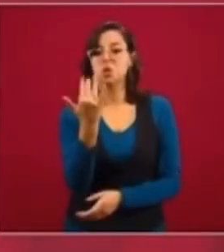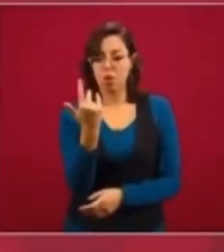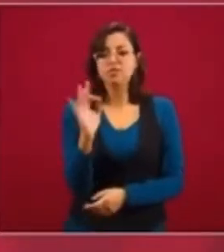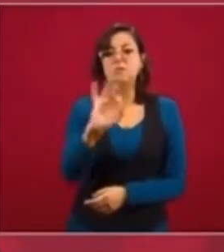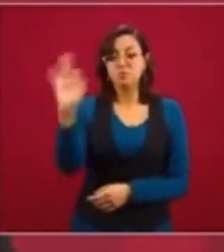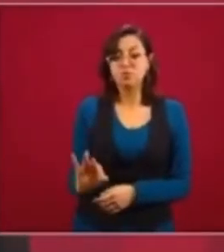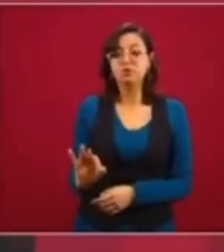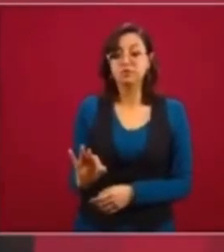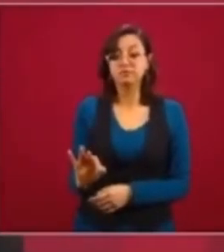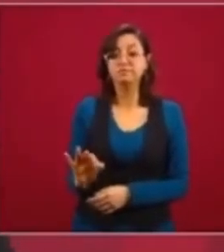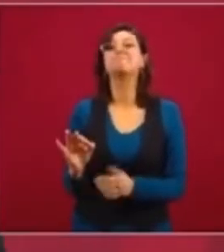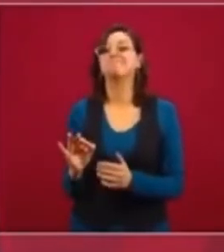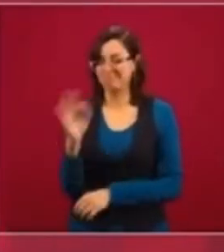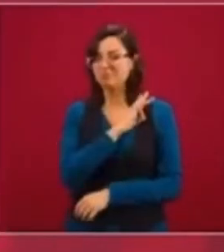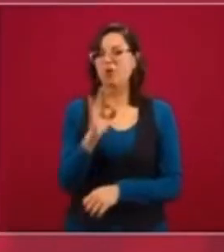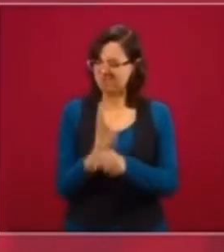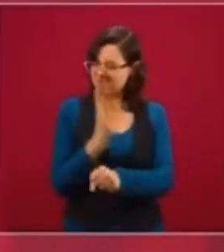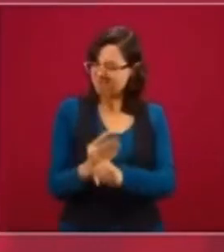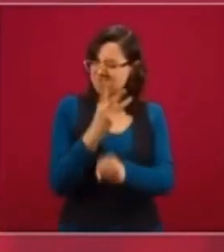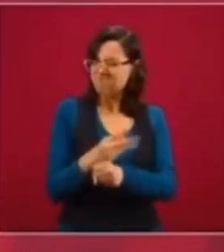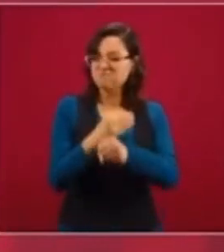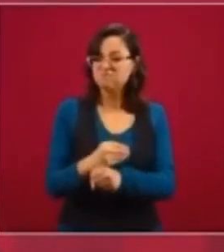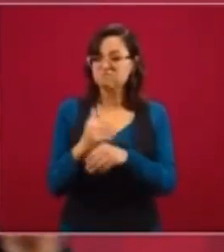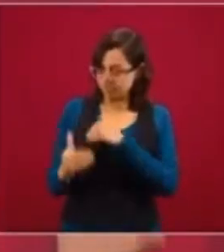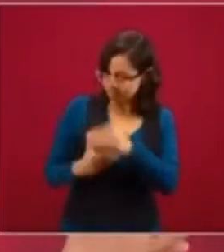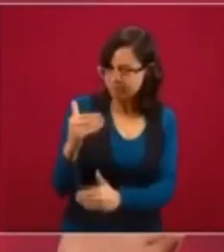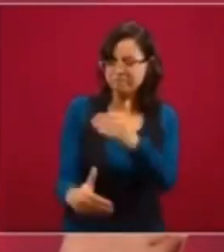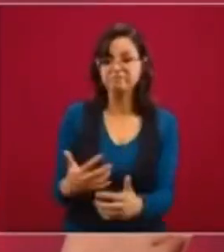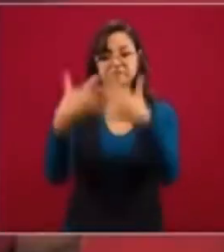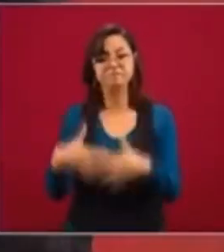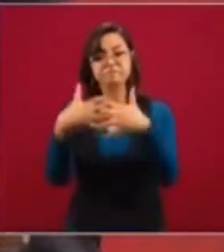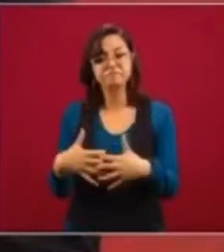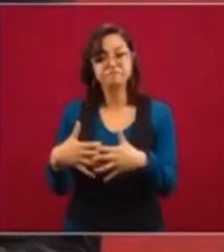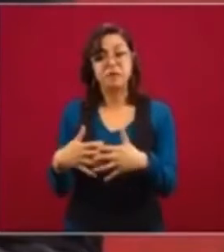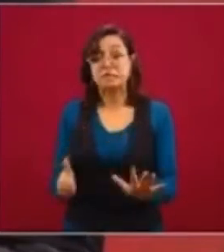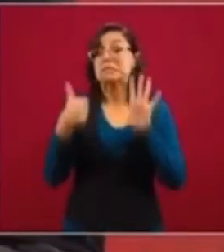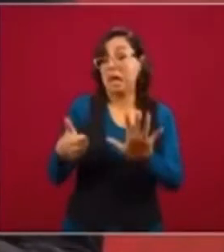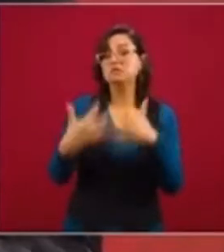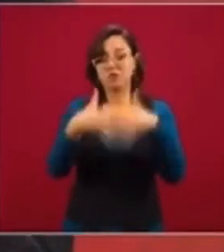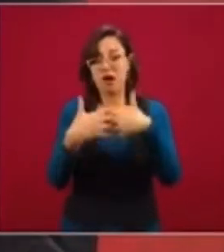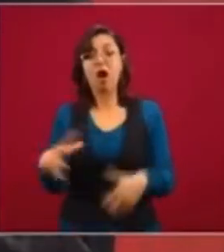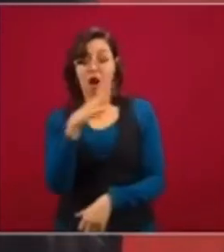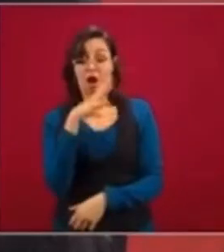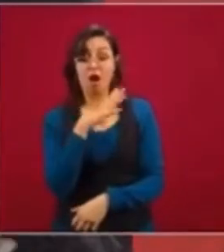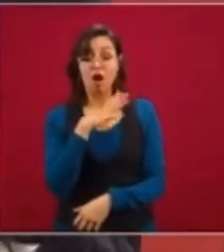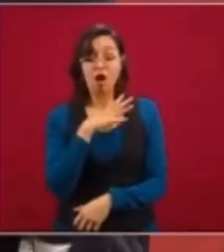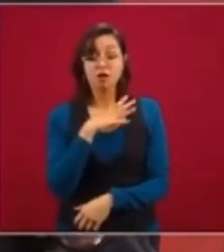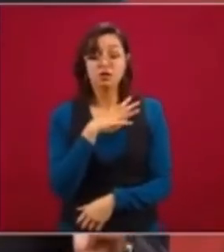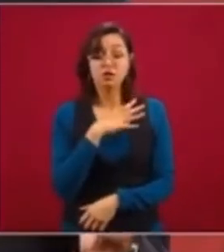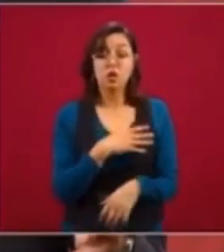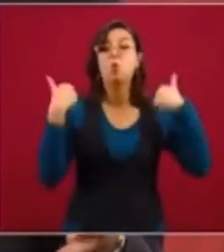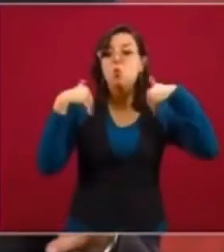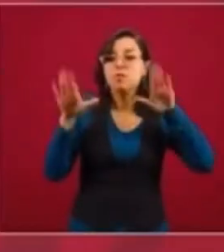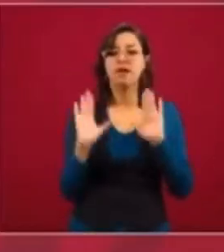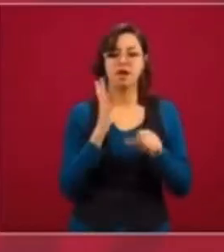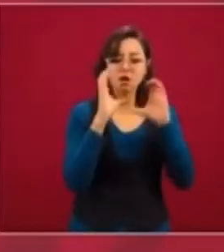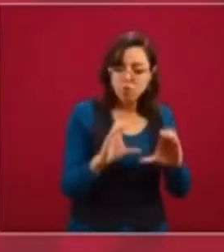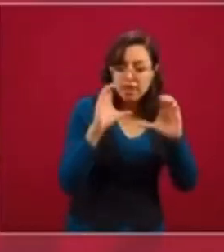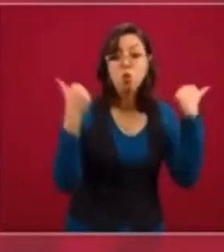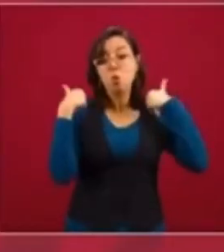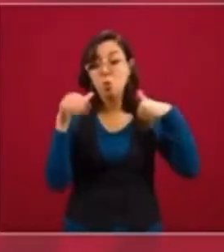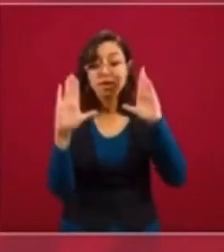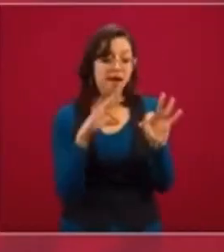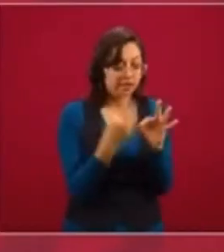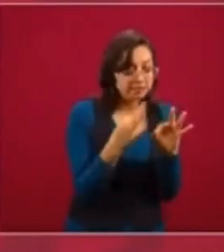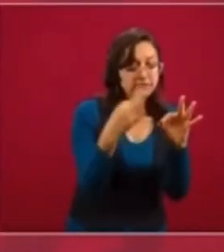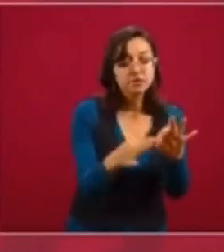Y tenemos más capacidad. ¿Saben cuál es la capacidad total de las seis refinerías? Si no las hubiesen dejado caer, como